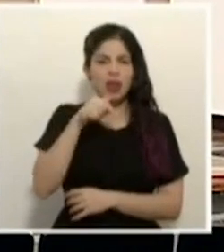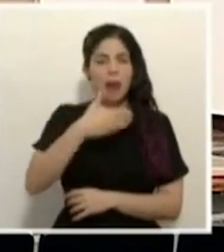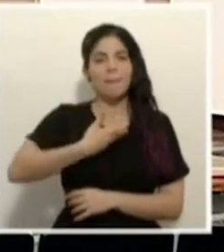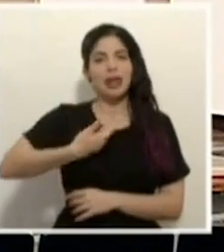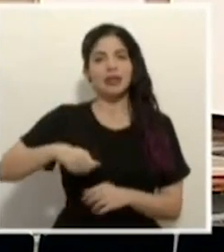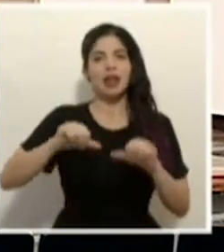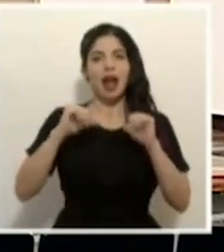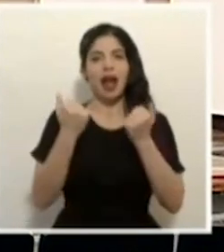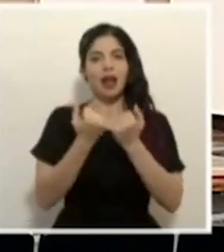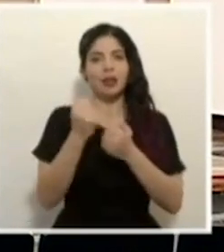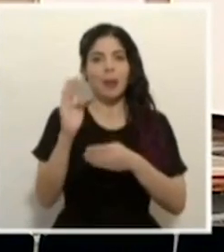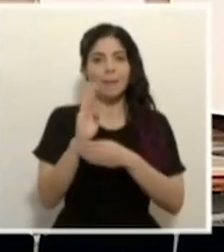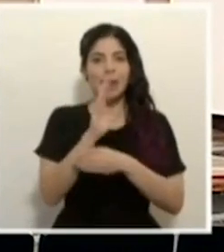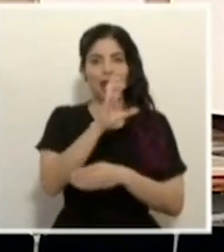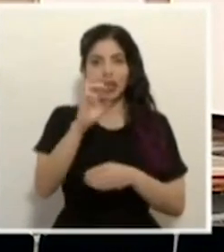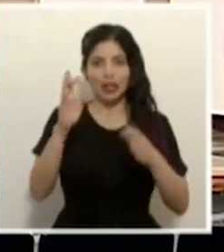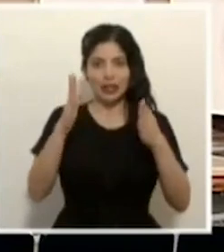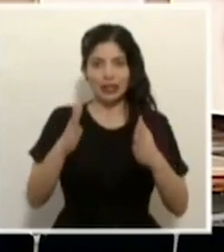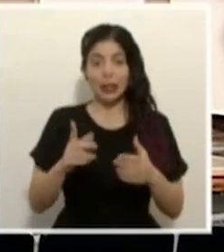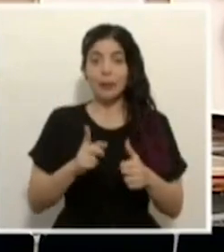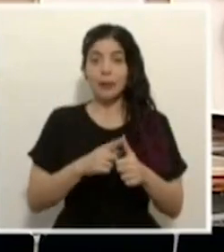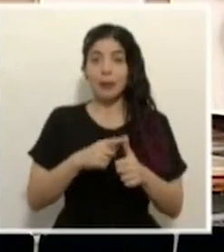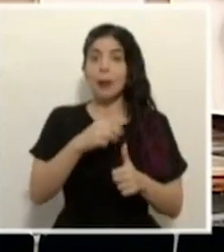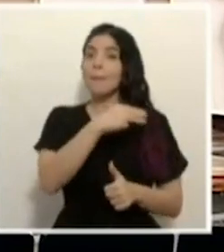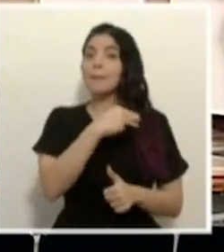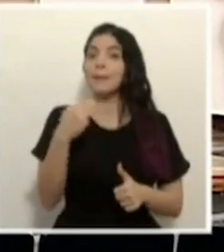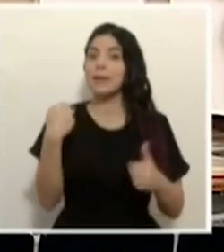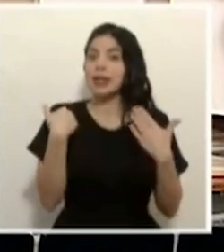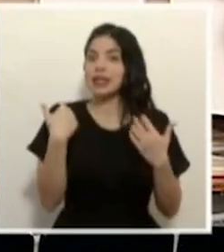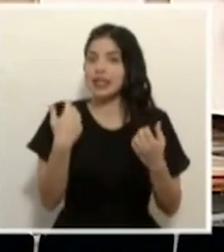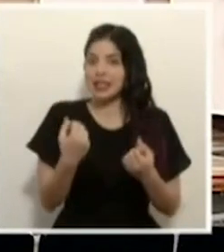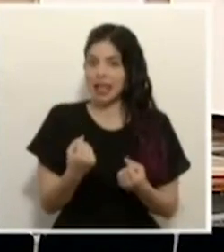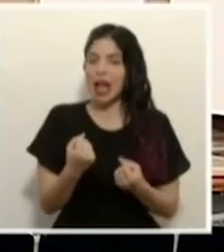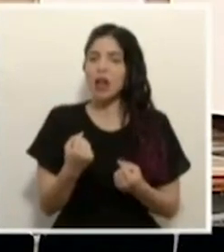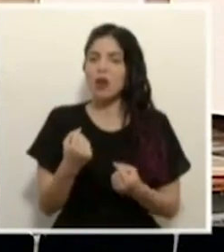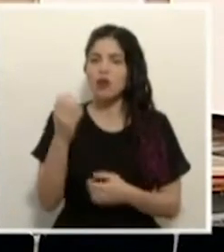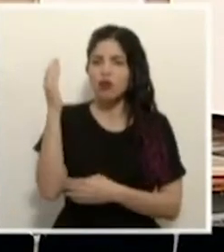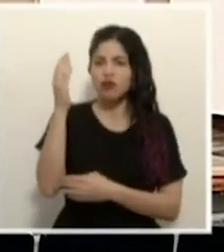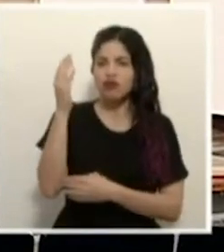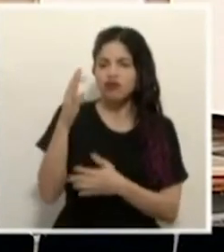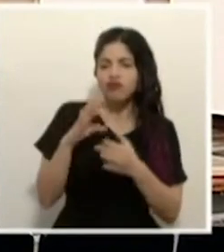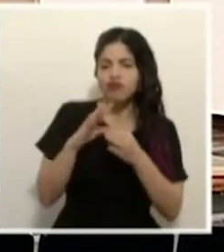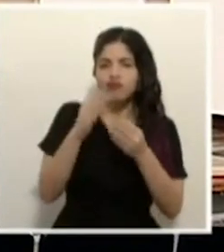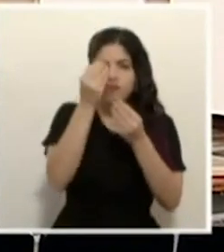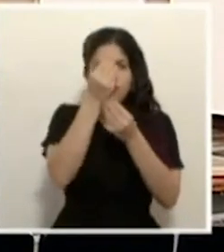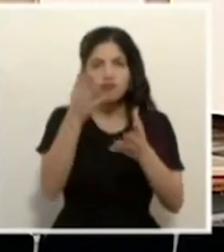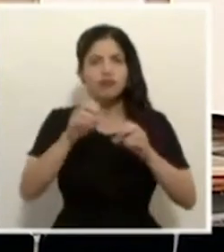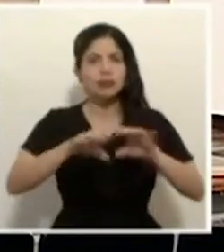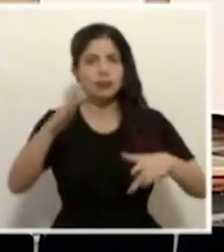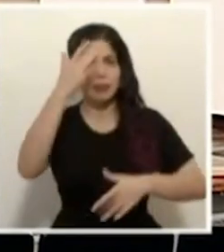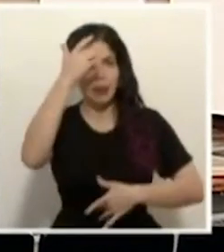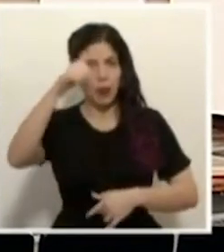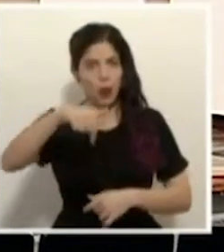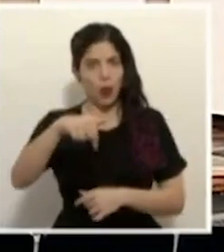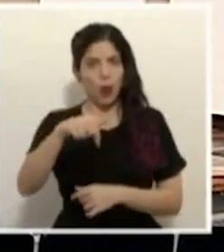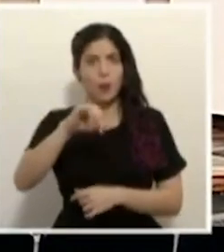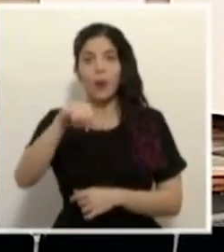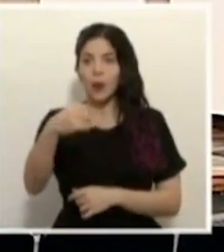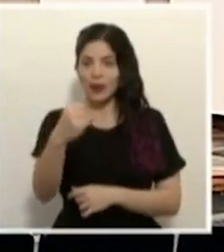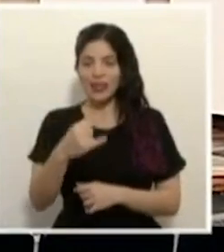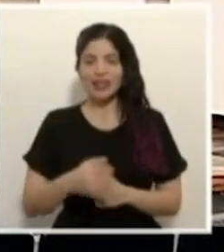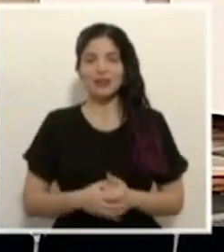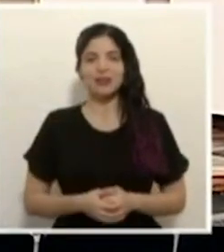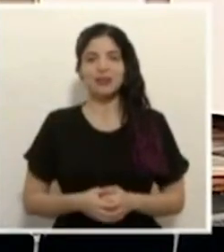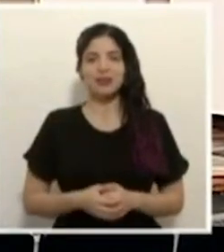Costarricense. Escucharemos al señor Ministro de Salud con el reporte epidemiológico para hoy miércoles, jueves, perdón.